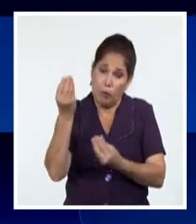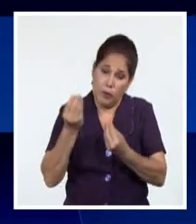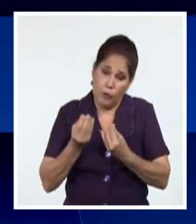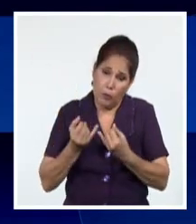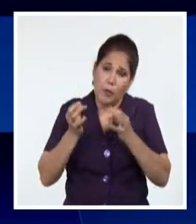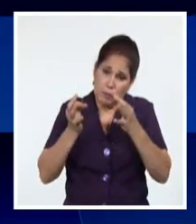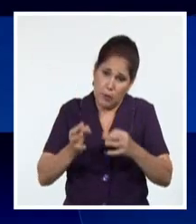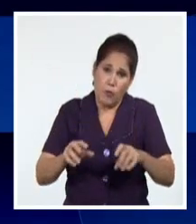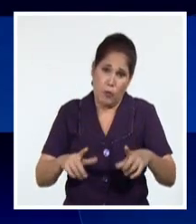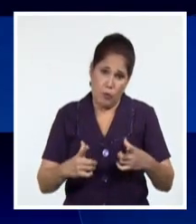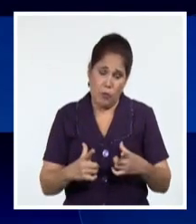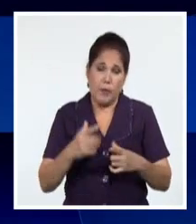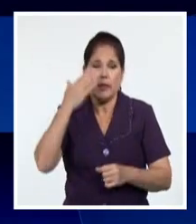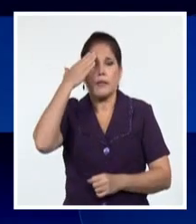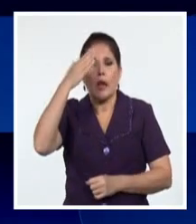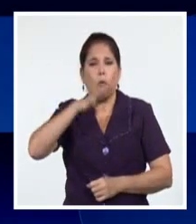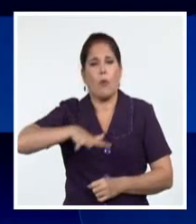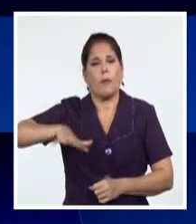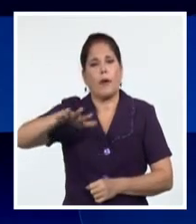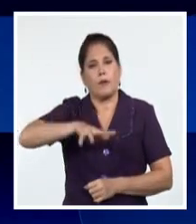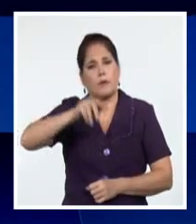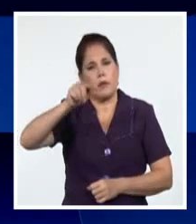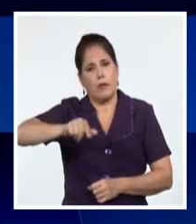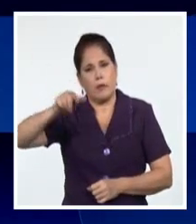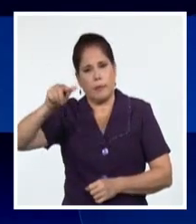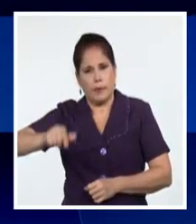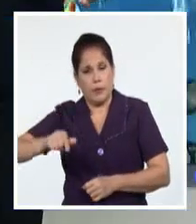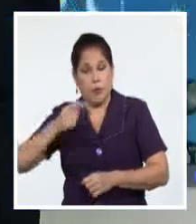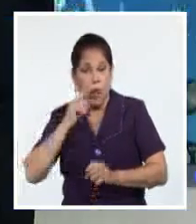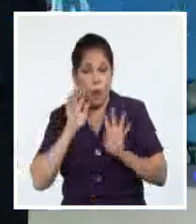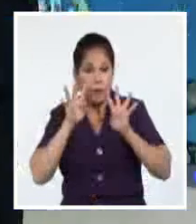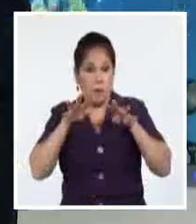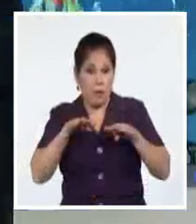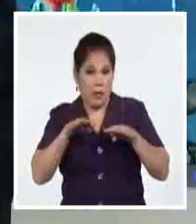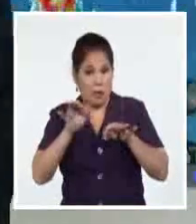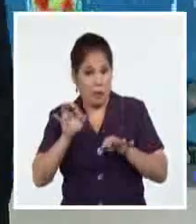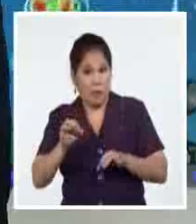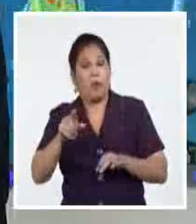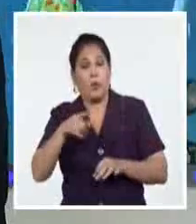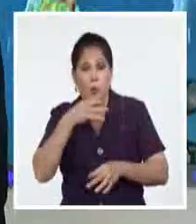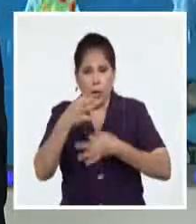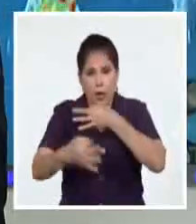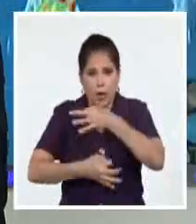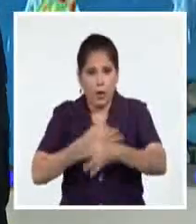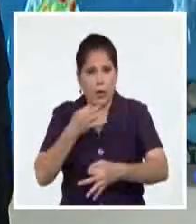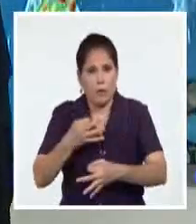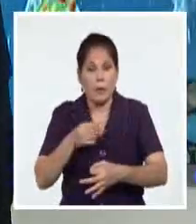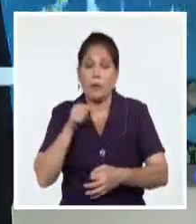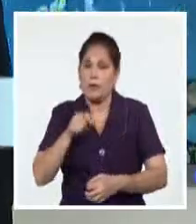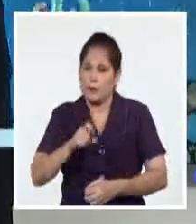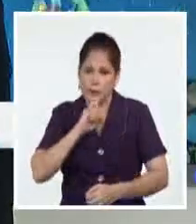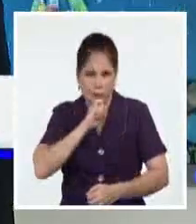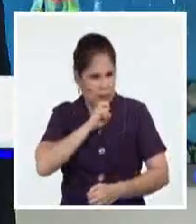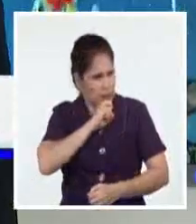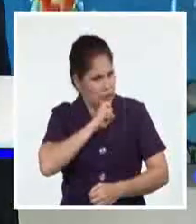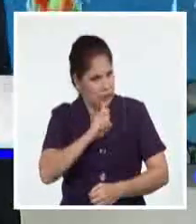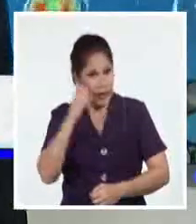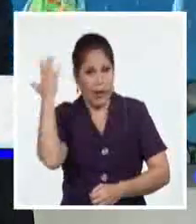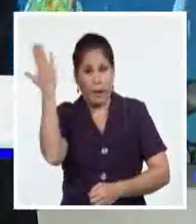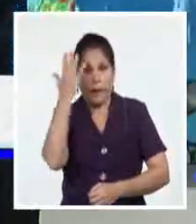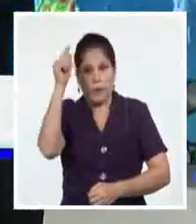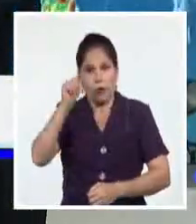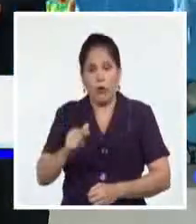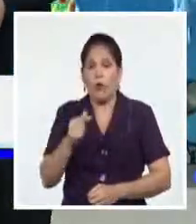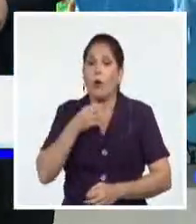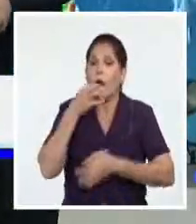Así es, Rey, el saludo para ti, para Giselle y para toda nuestra teleaudiencia. Tú lo has dicho, era una jugada cantada por los meteorólogos